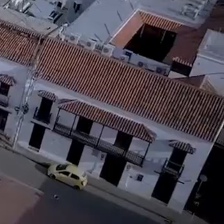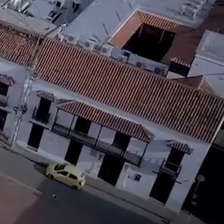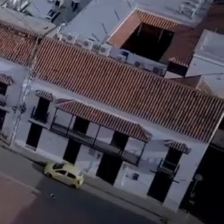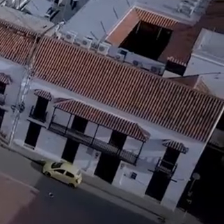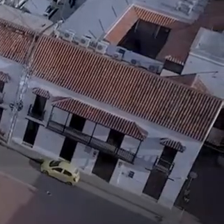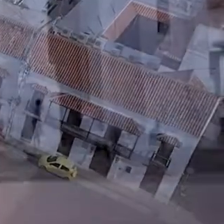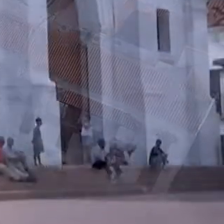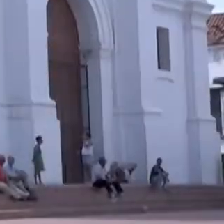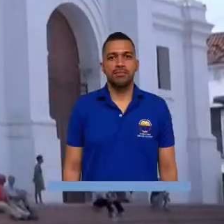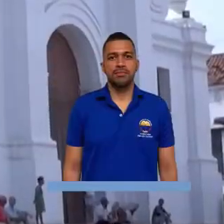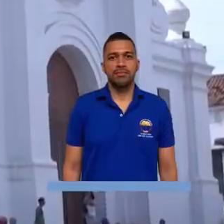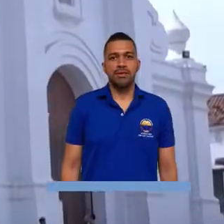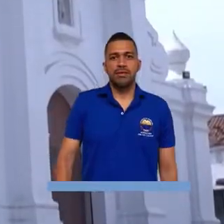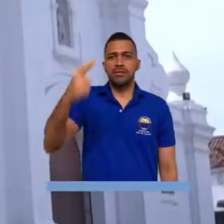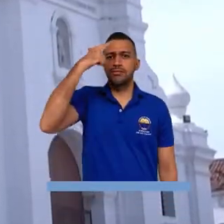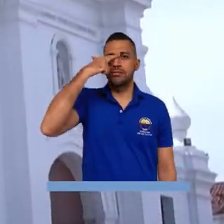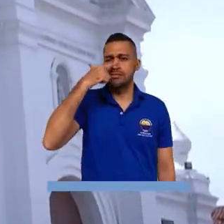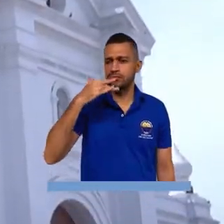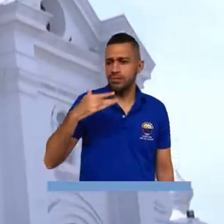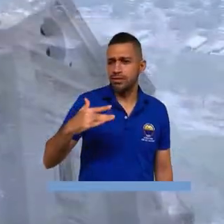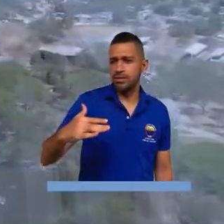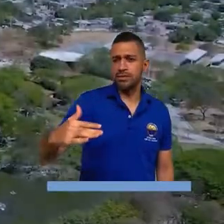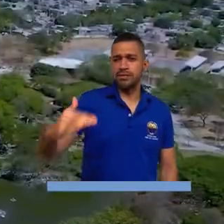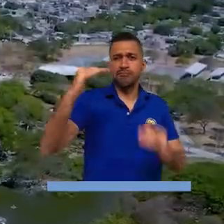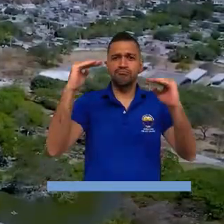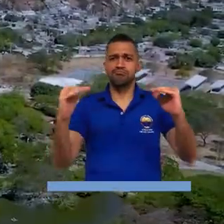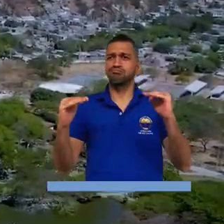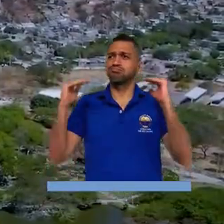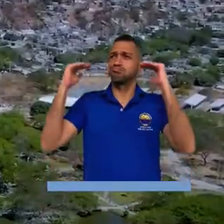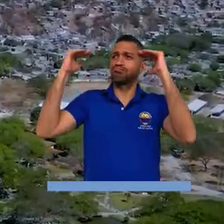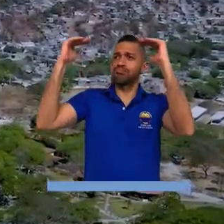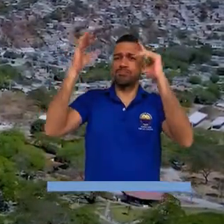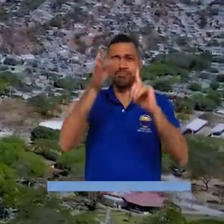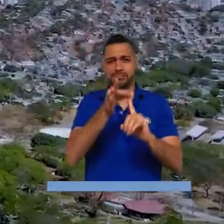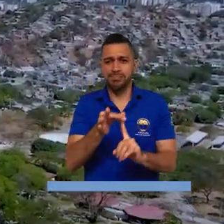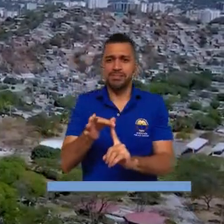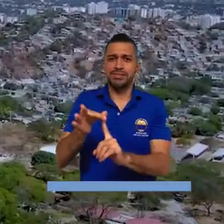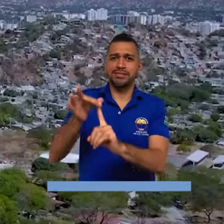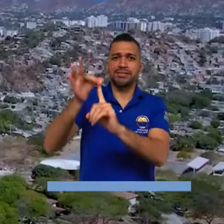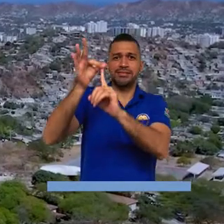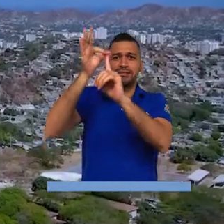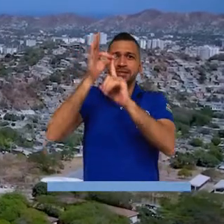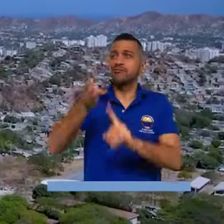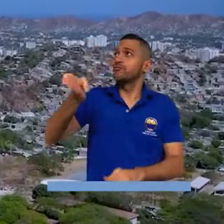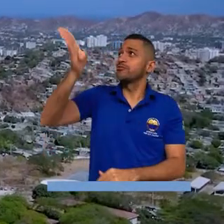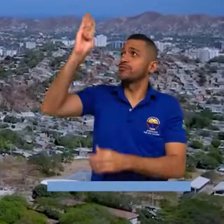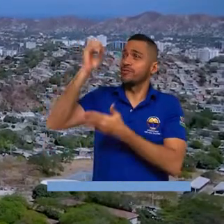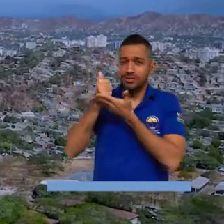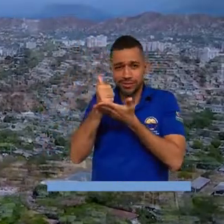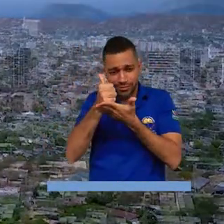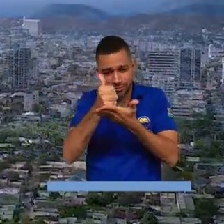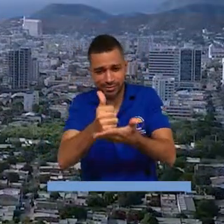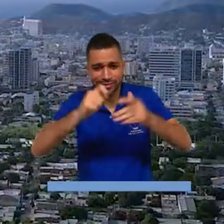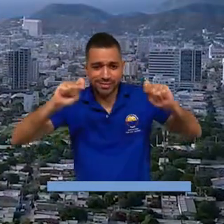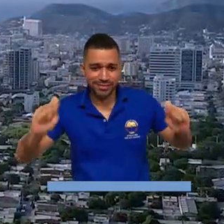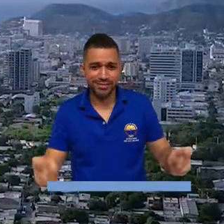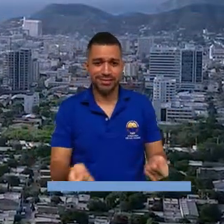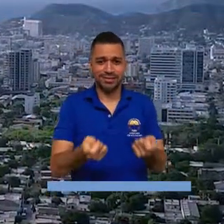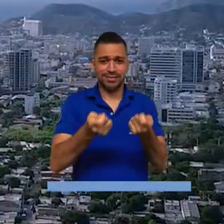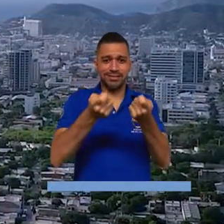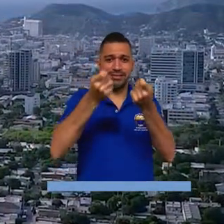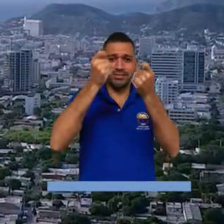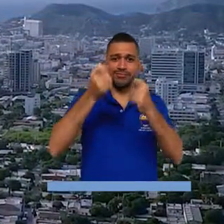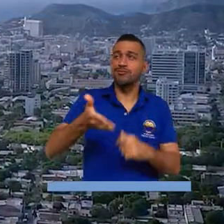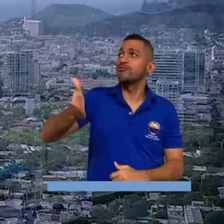Dios te salve, ciudad dos meses santa Por la gracia del